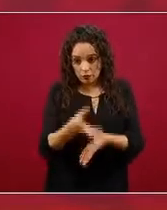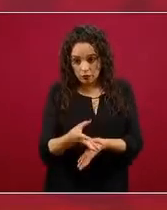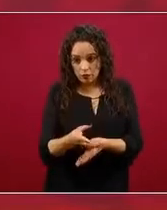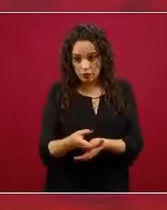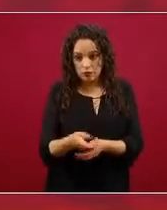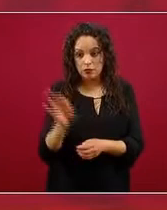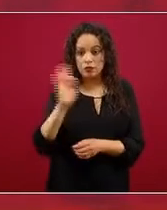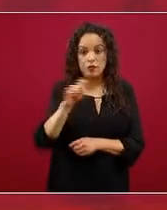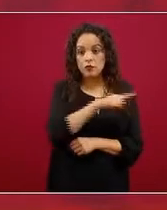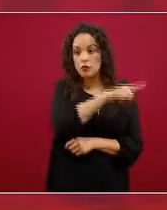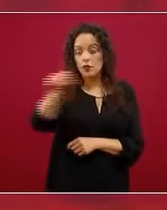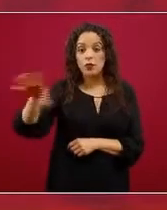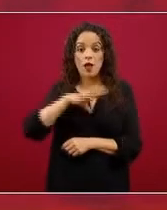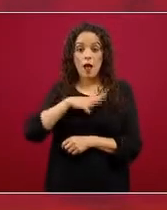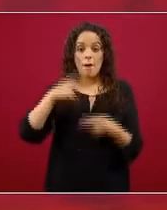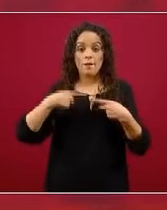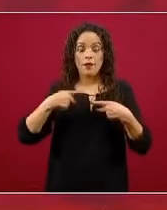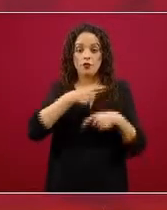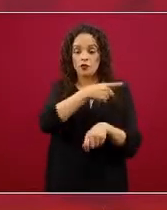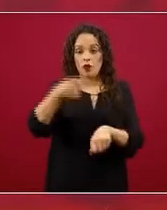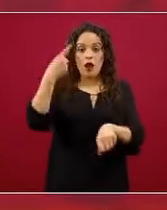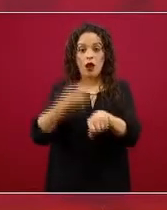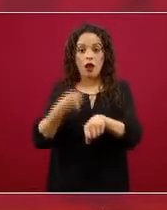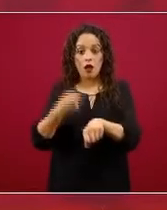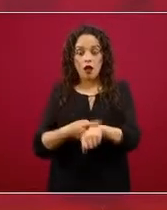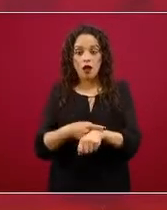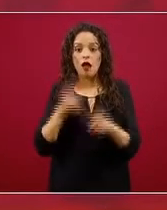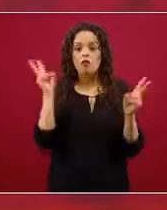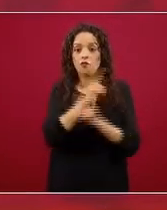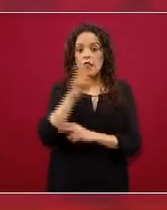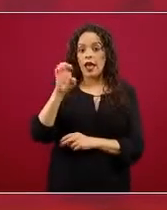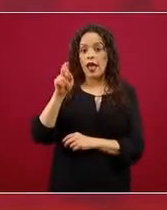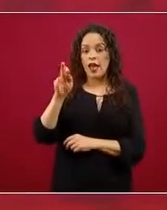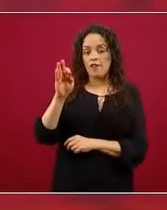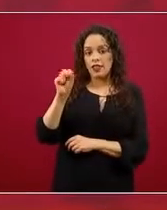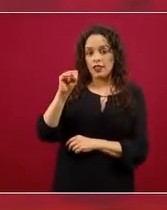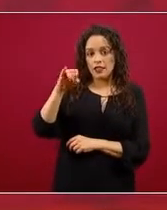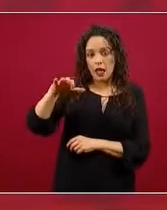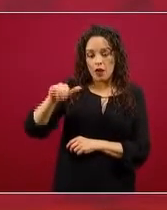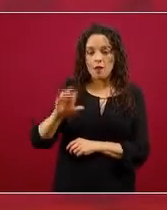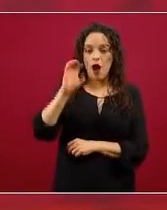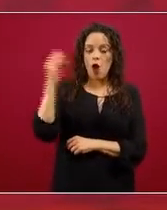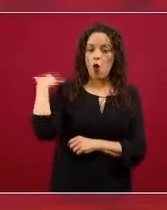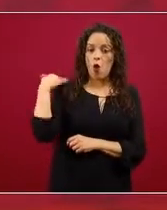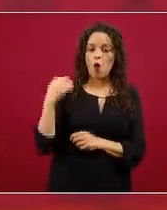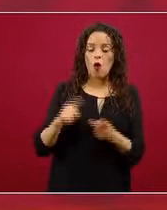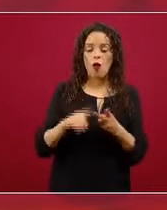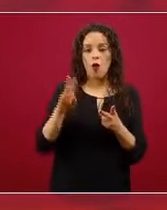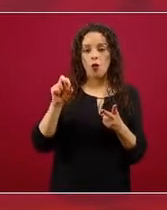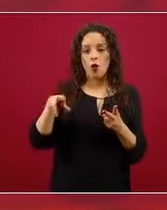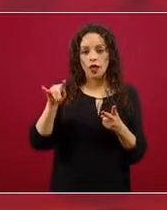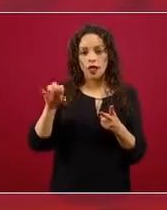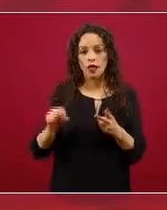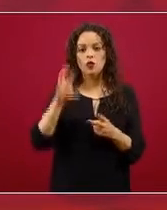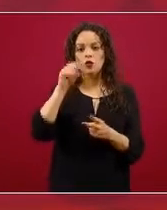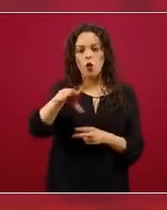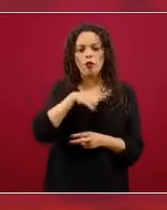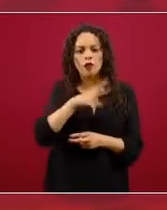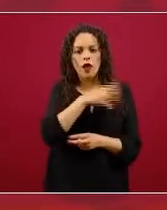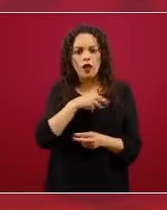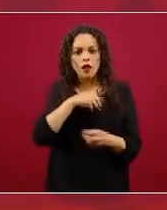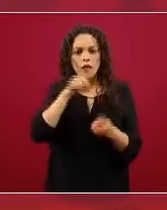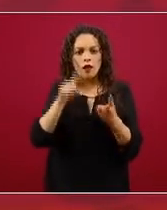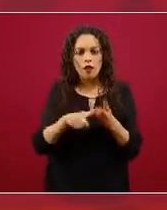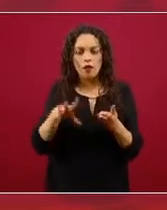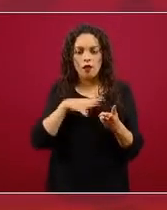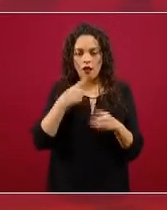que tiene enfisema o usted que padece bronquitis crónica o usted que tiene un hijo con asma y vive en el sureste,